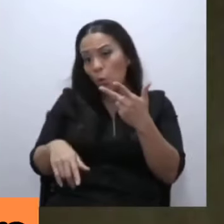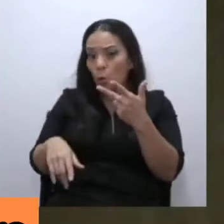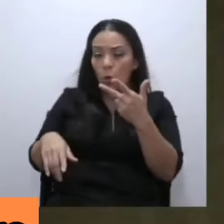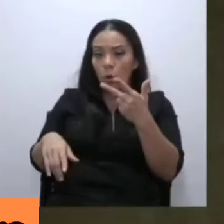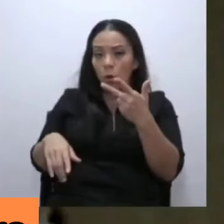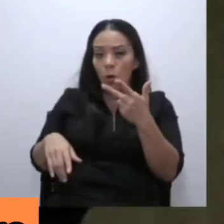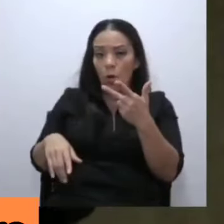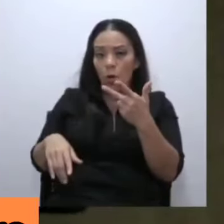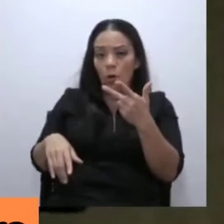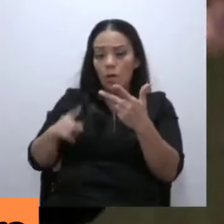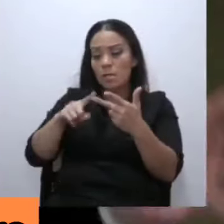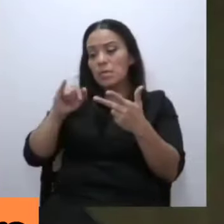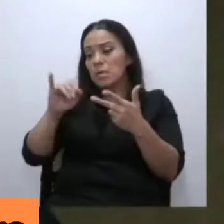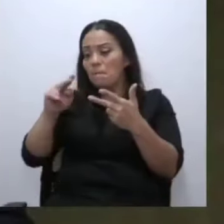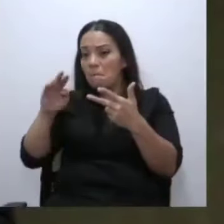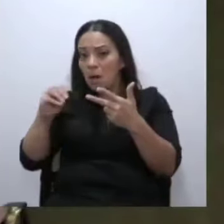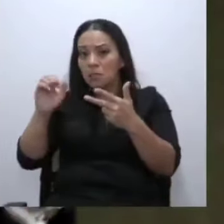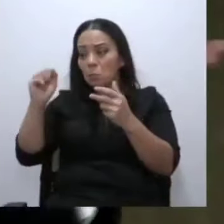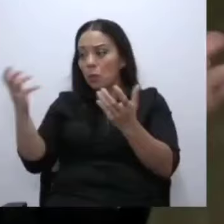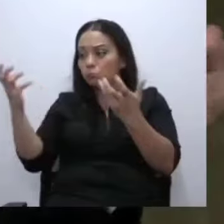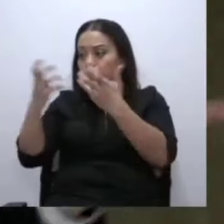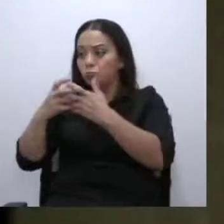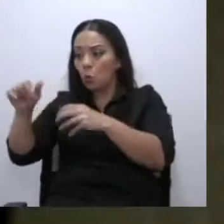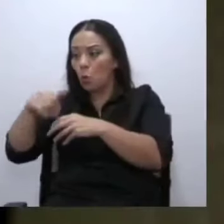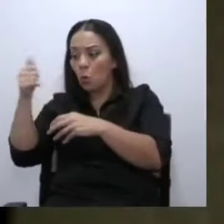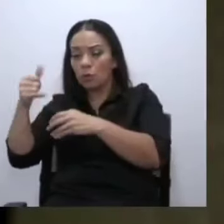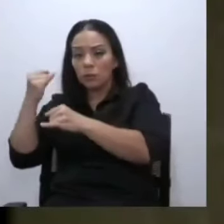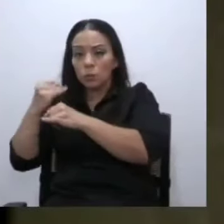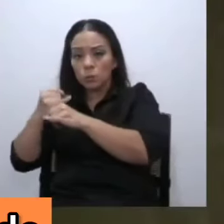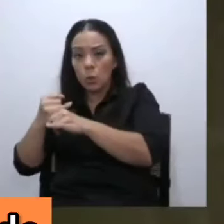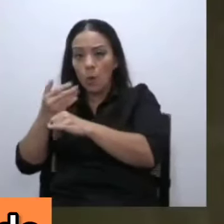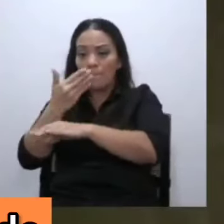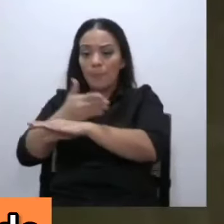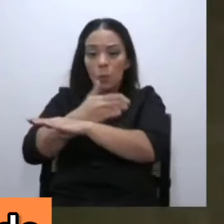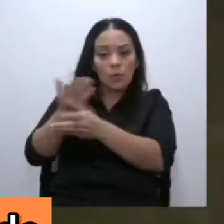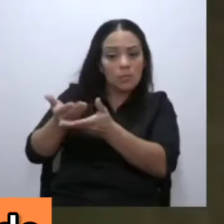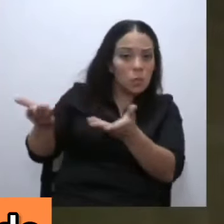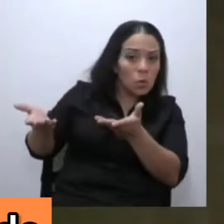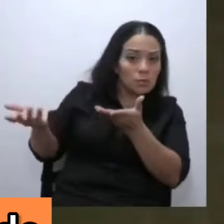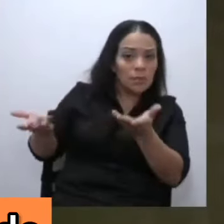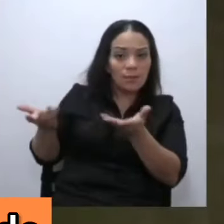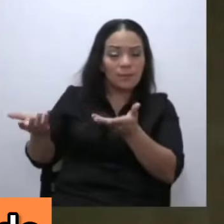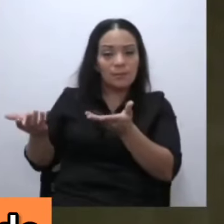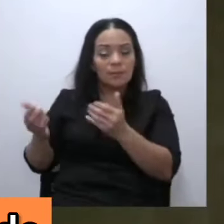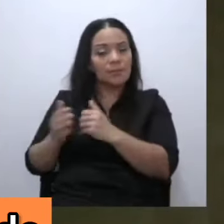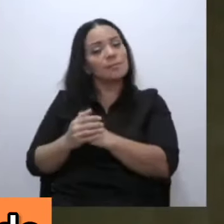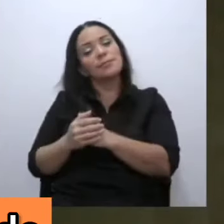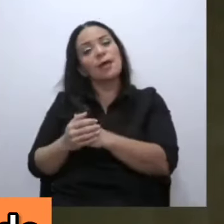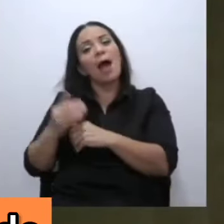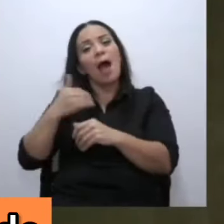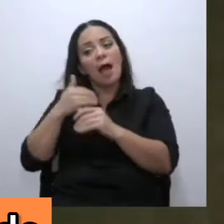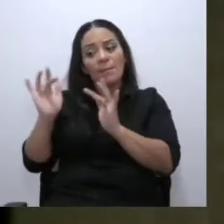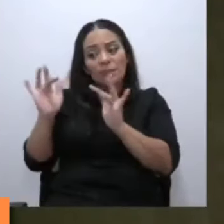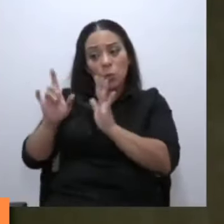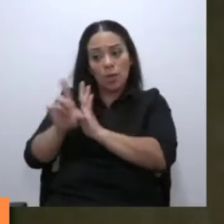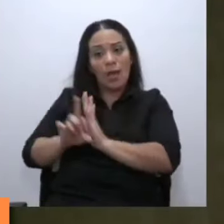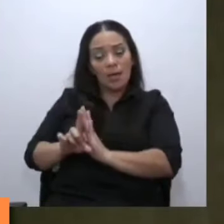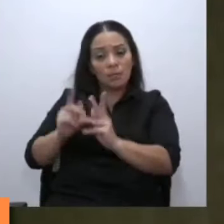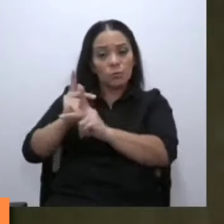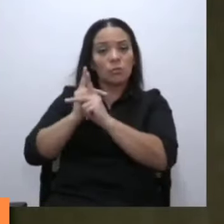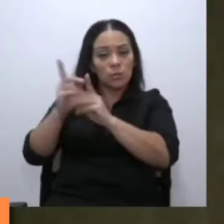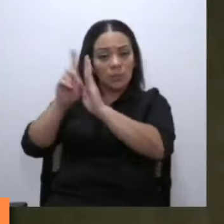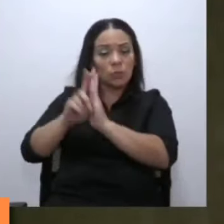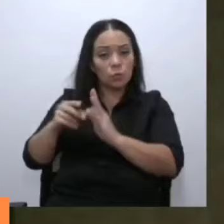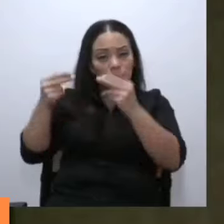fundir el IMAS con alguna otra, mejorar las cosas. Existen vacíos legales en la protección de los derechos